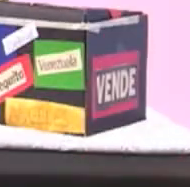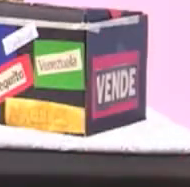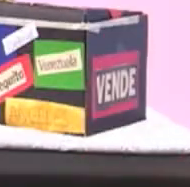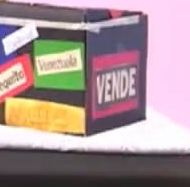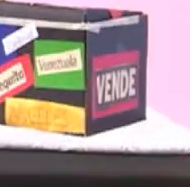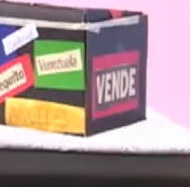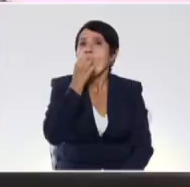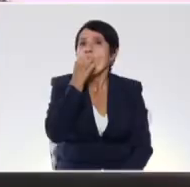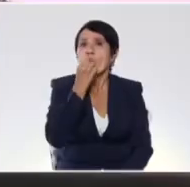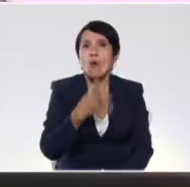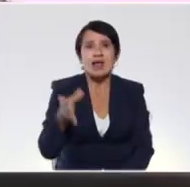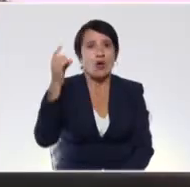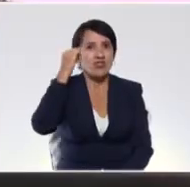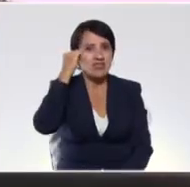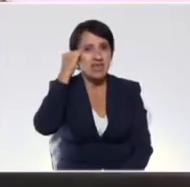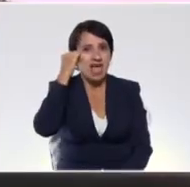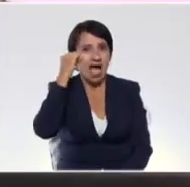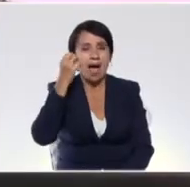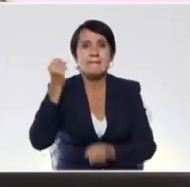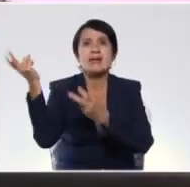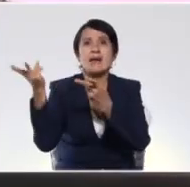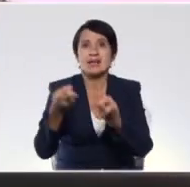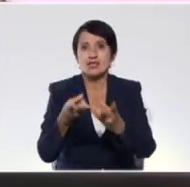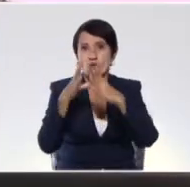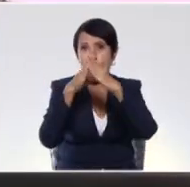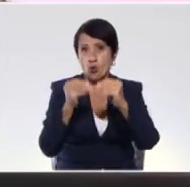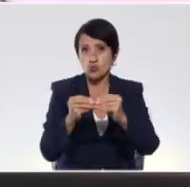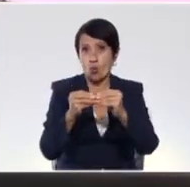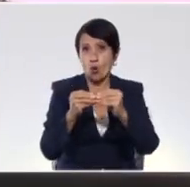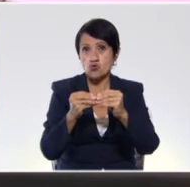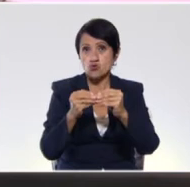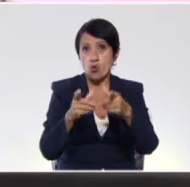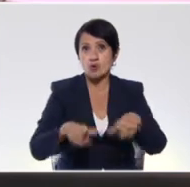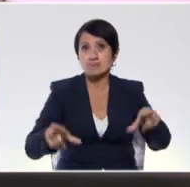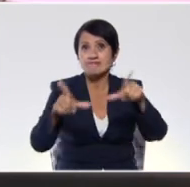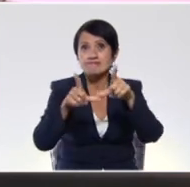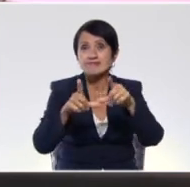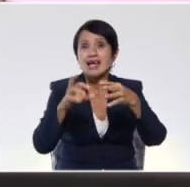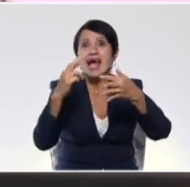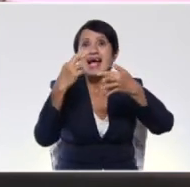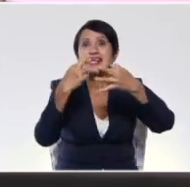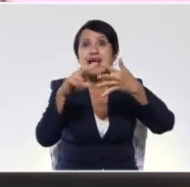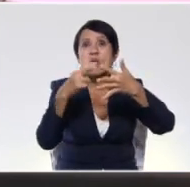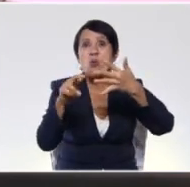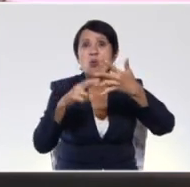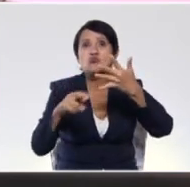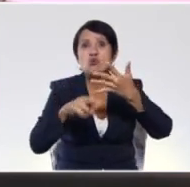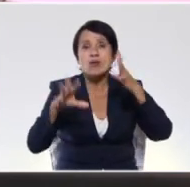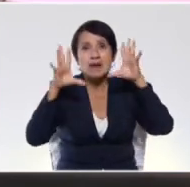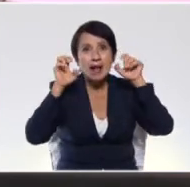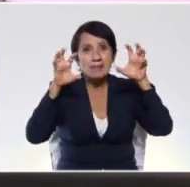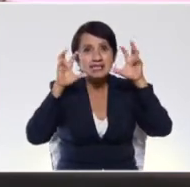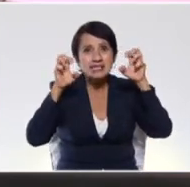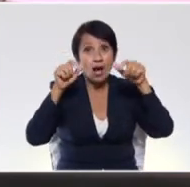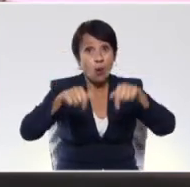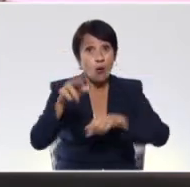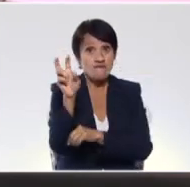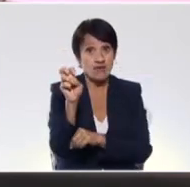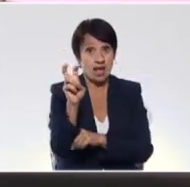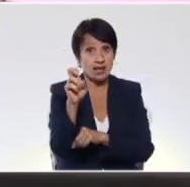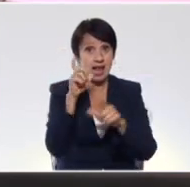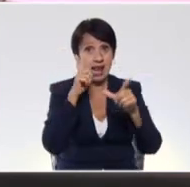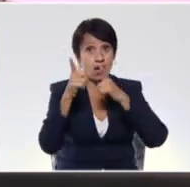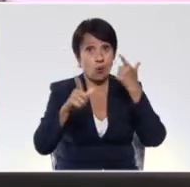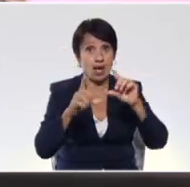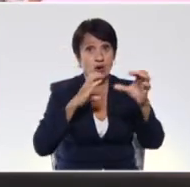Muy buenos días, bienvenidas y bienvenidos a su segmento de recursos para el aprendizaje. Hoy viernes de Lenguaje